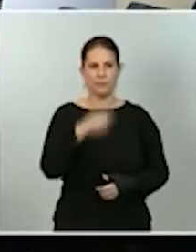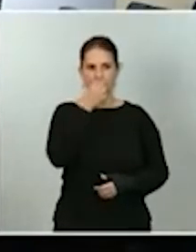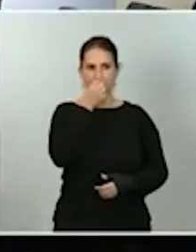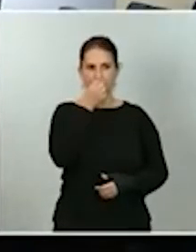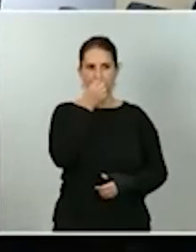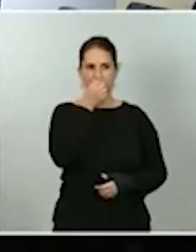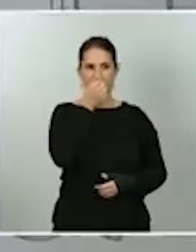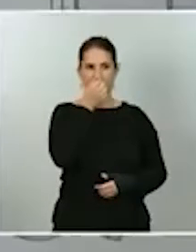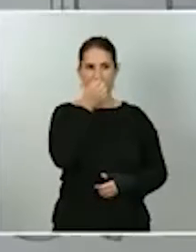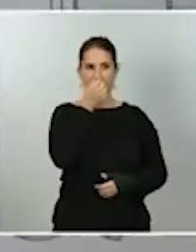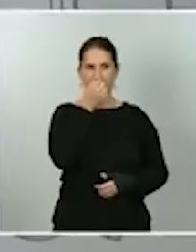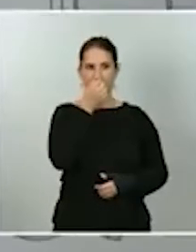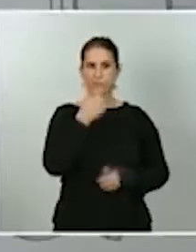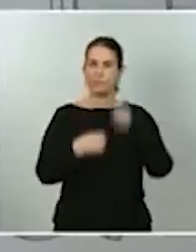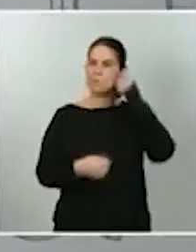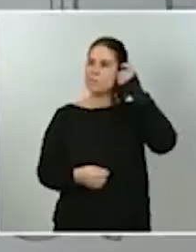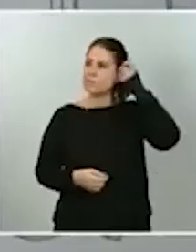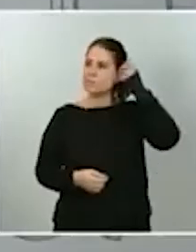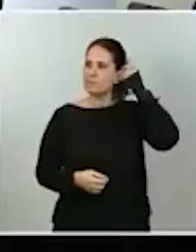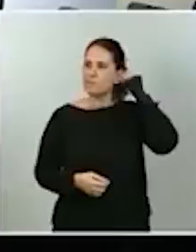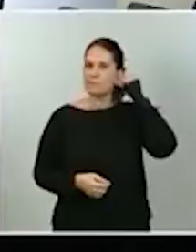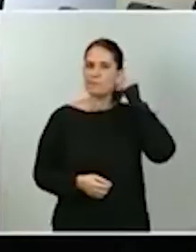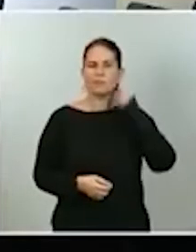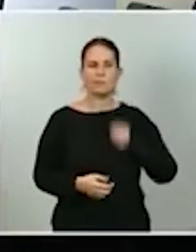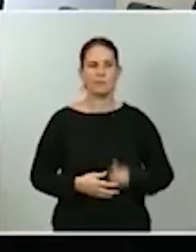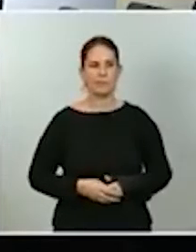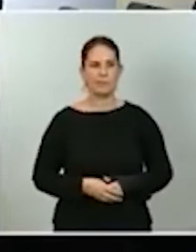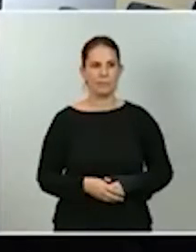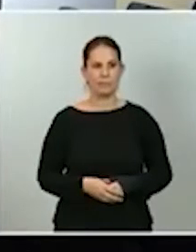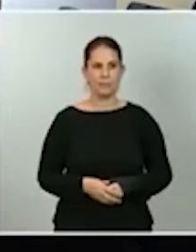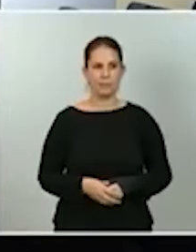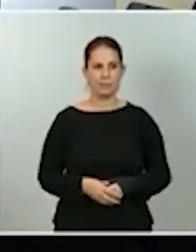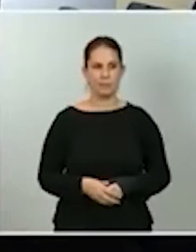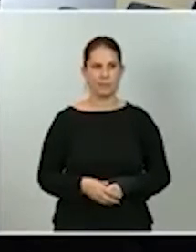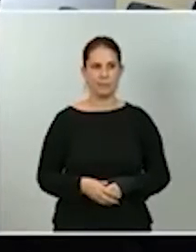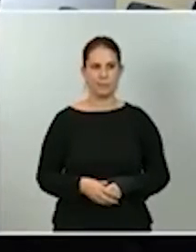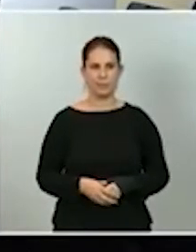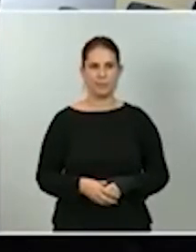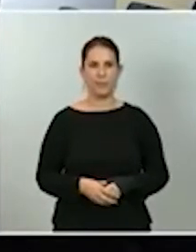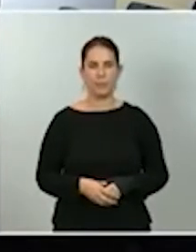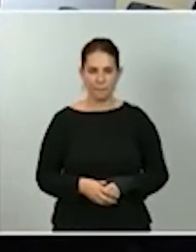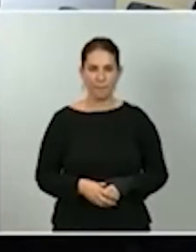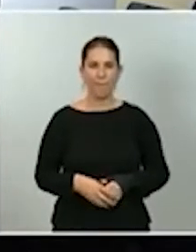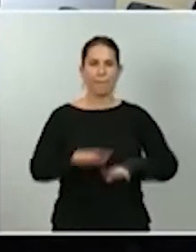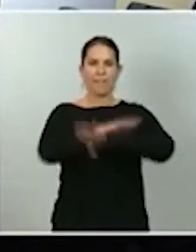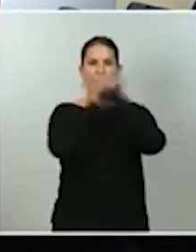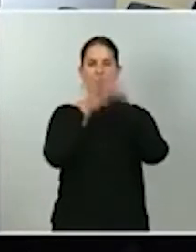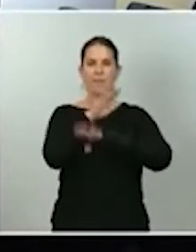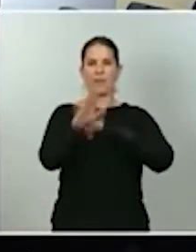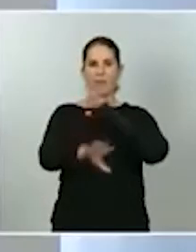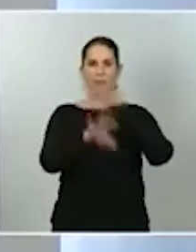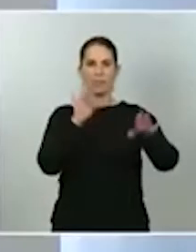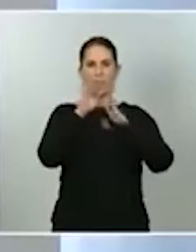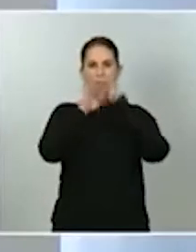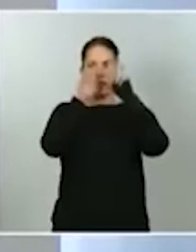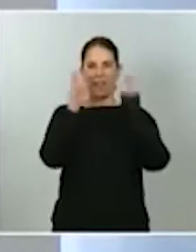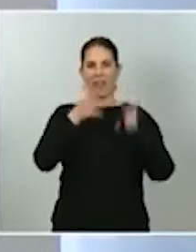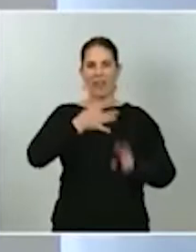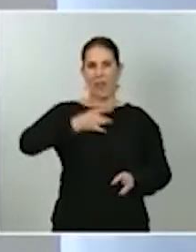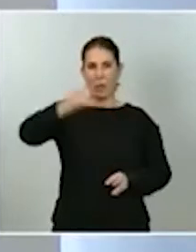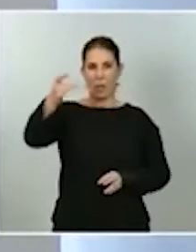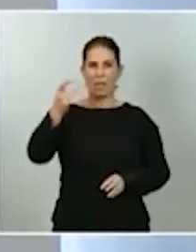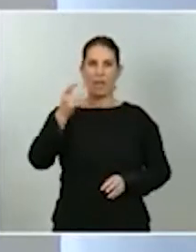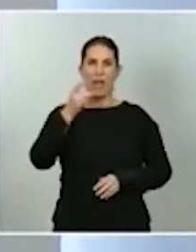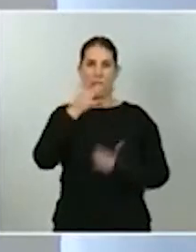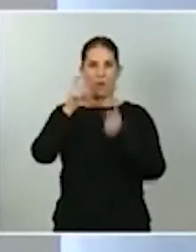Sí, con respecto a cuál va a ser finalmente la decisión que se adopte de emisiones de deuda, el Tesoro Público está haciendo los cálculos y les